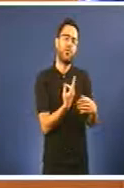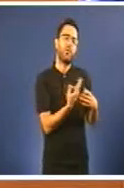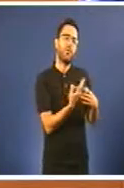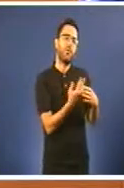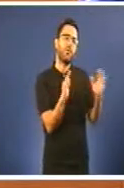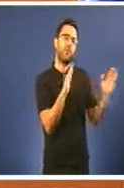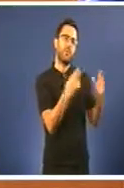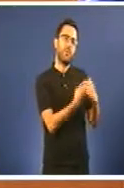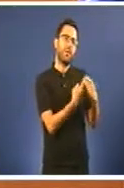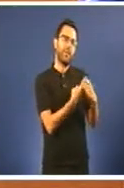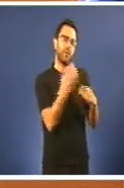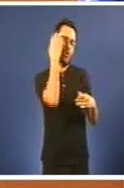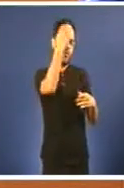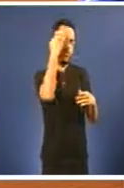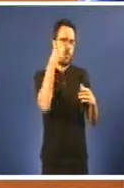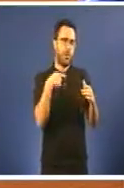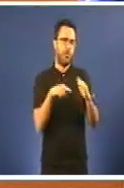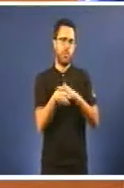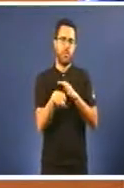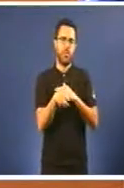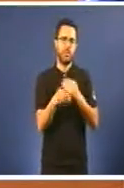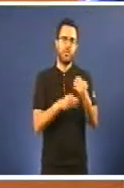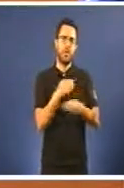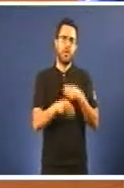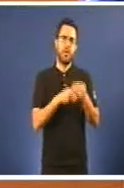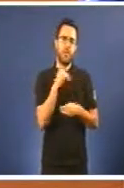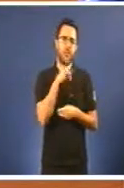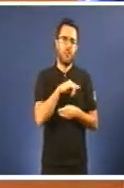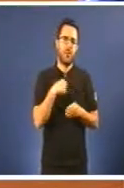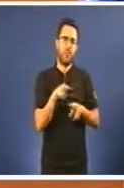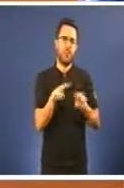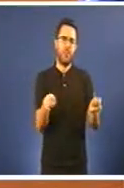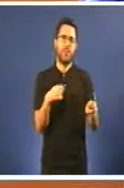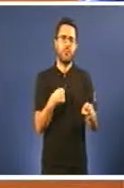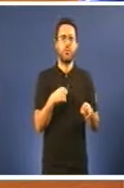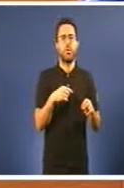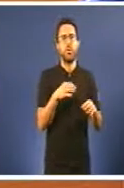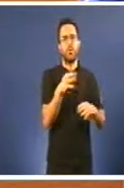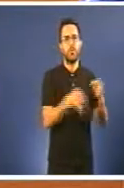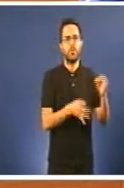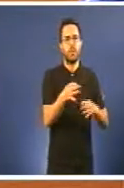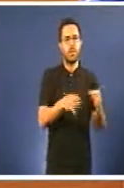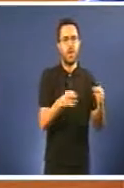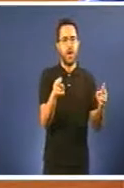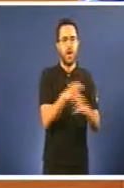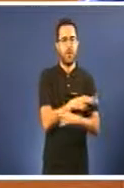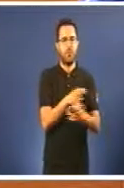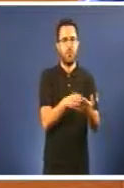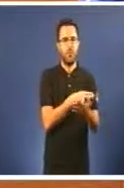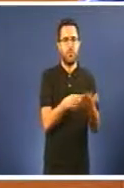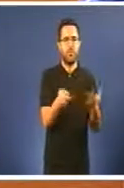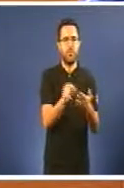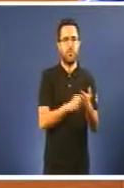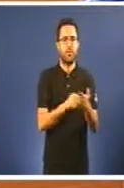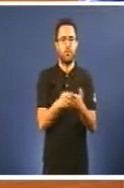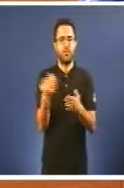que se fixo mal desde o principio. A propia justicia anulou a licitación dun contrato, contrato asinado polo